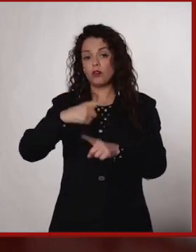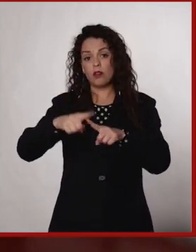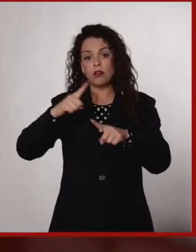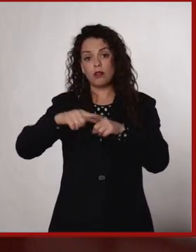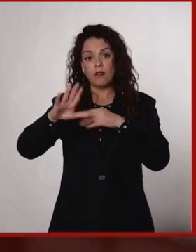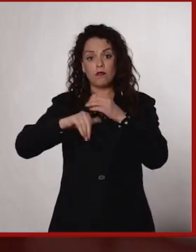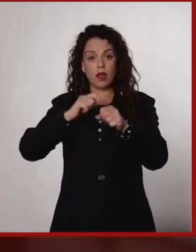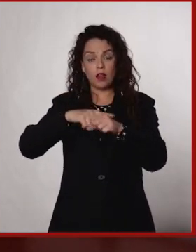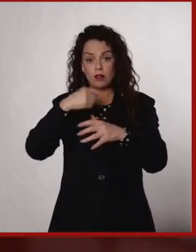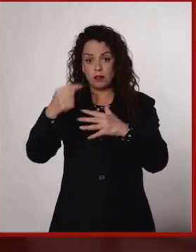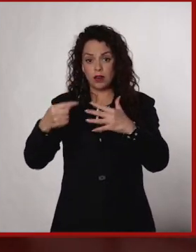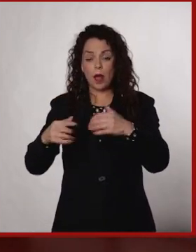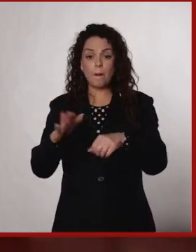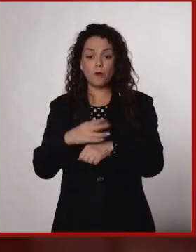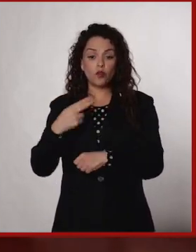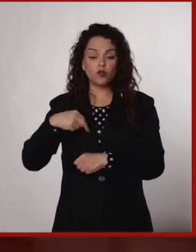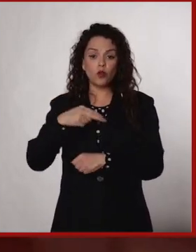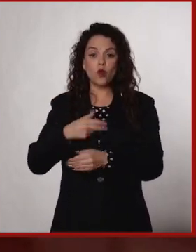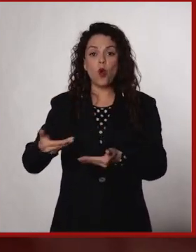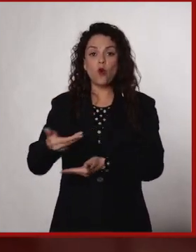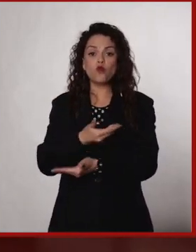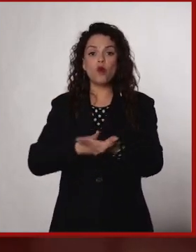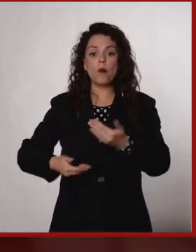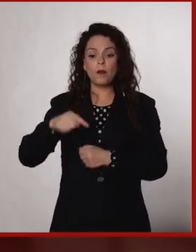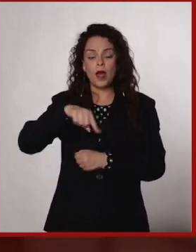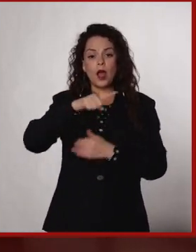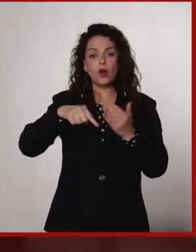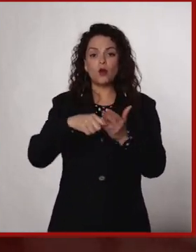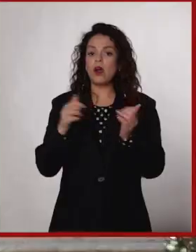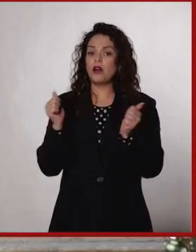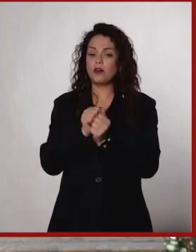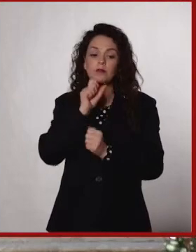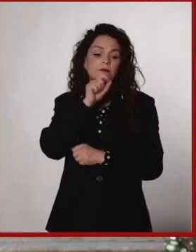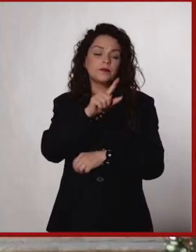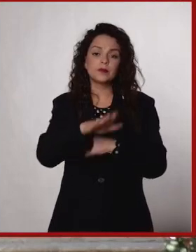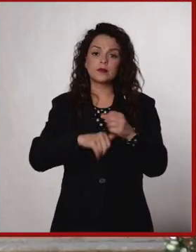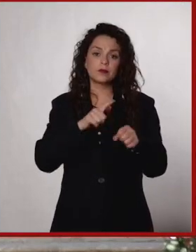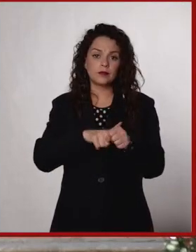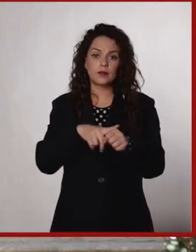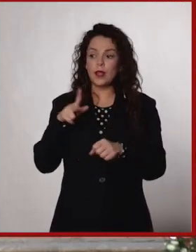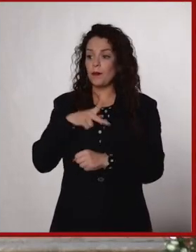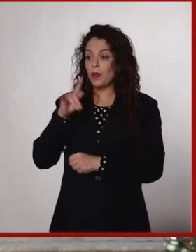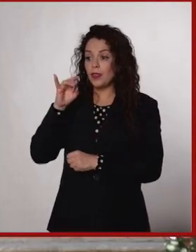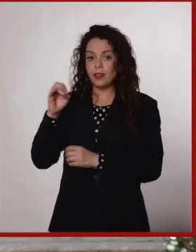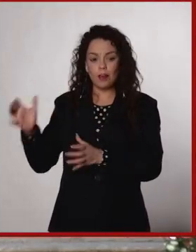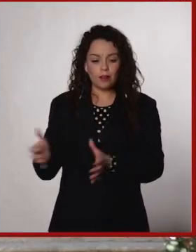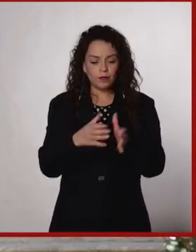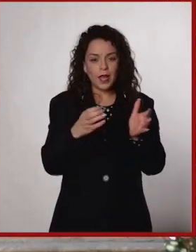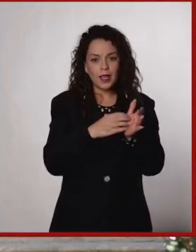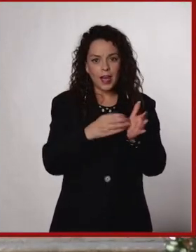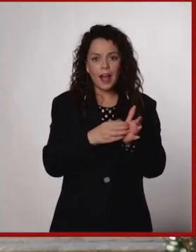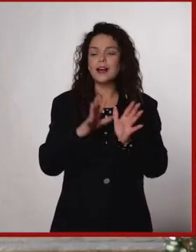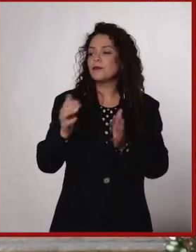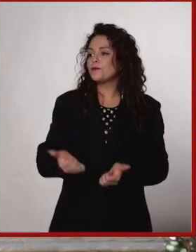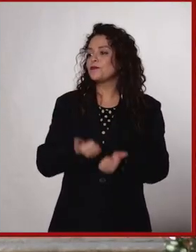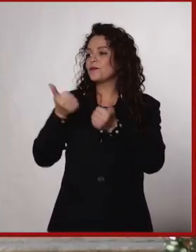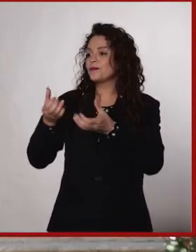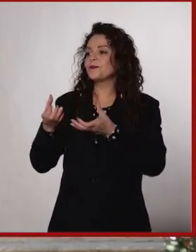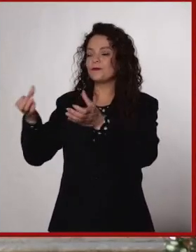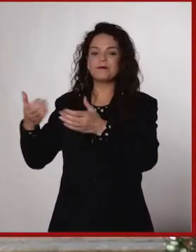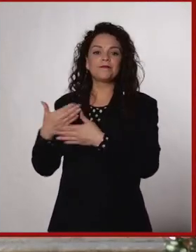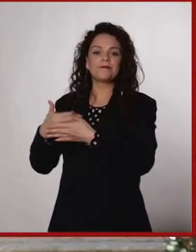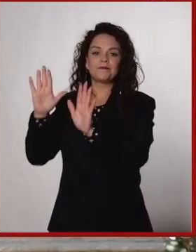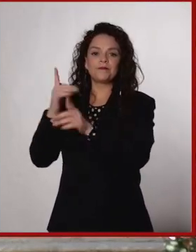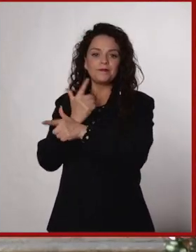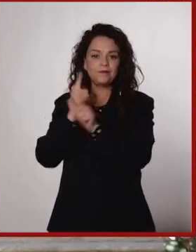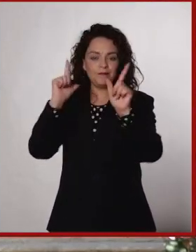muchas, porque al final nosotros estamos compartiendo espacio con ellos. Mi tío fue por una cajita y lo liberó. ¡Qué bueno!